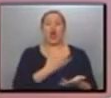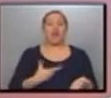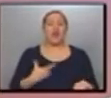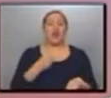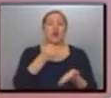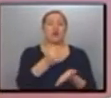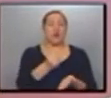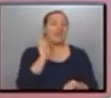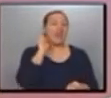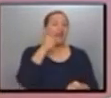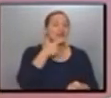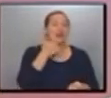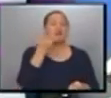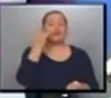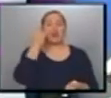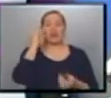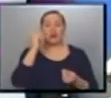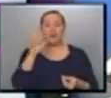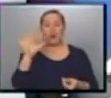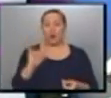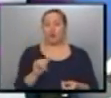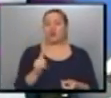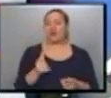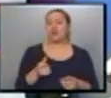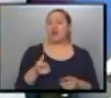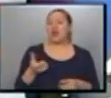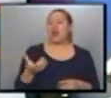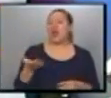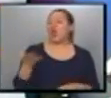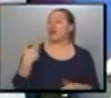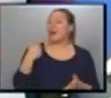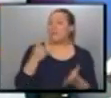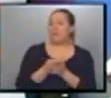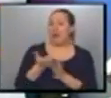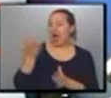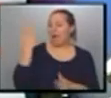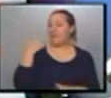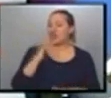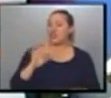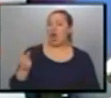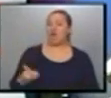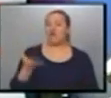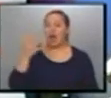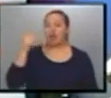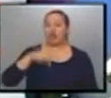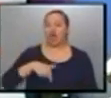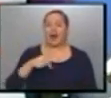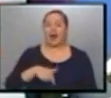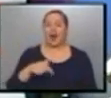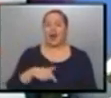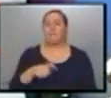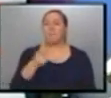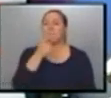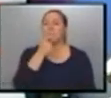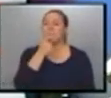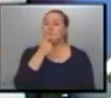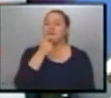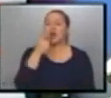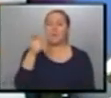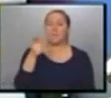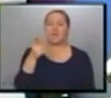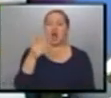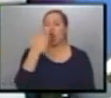tarifa de gas como la tarifa de electricidad. Y por lo menos el mes pasado, que pagamos con aumento, si ahora tenemos, en el caso, por ejemplo, de